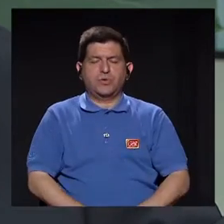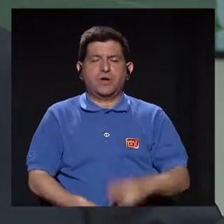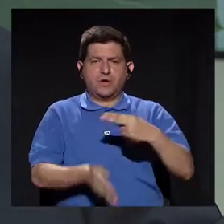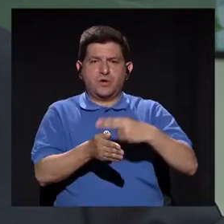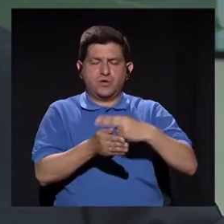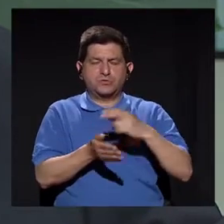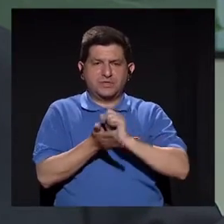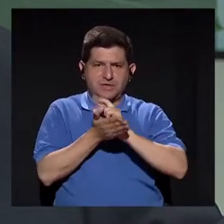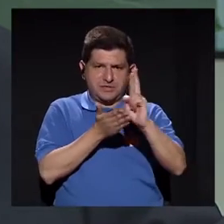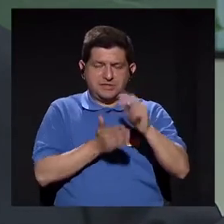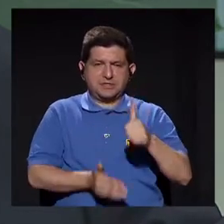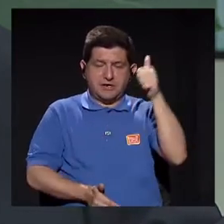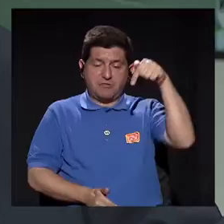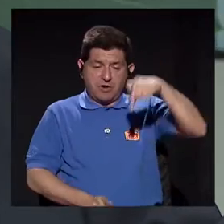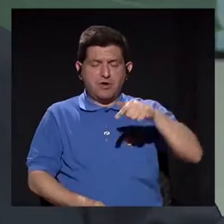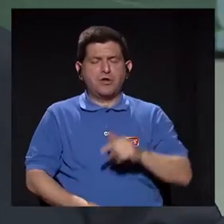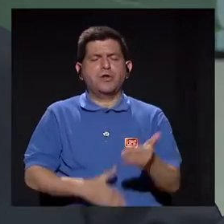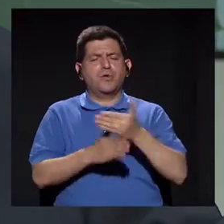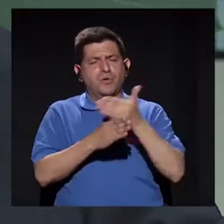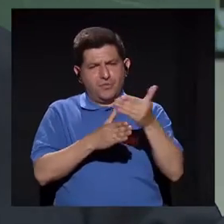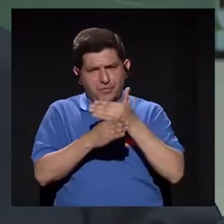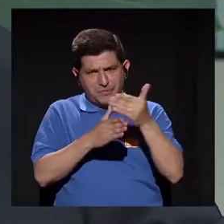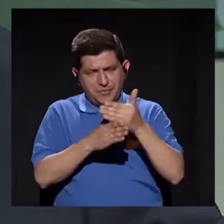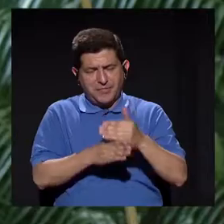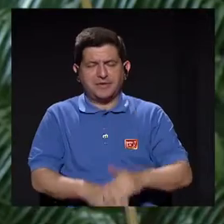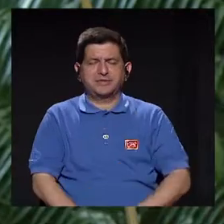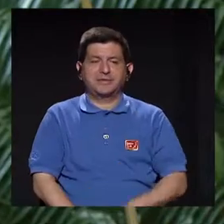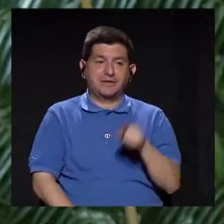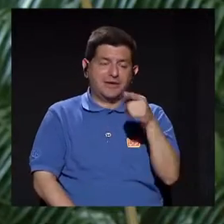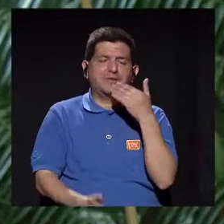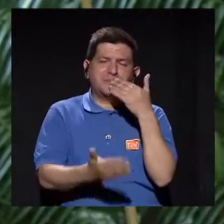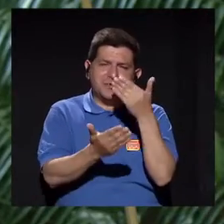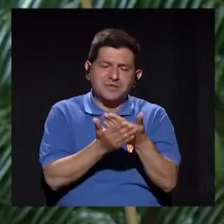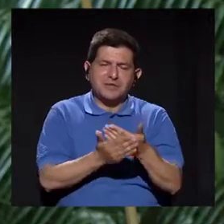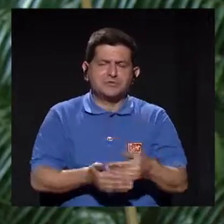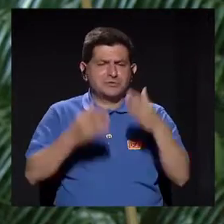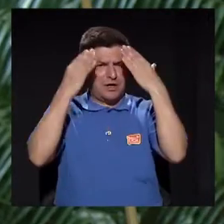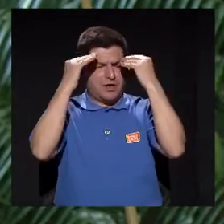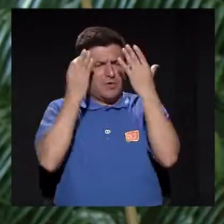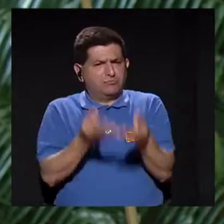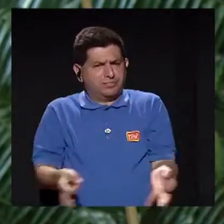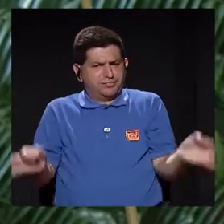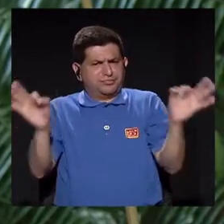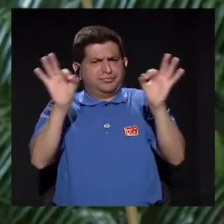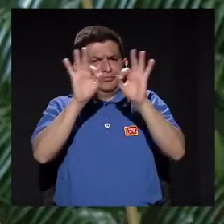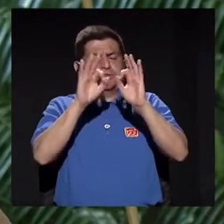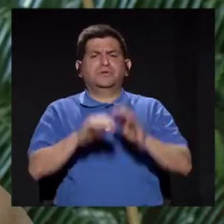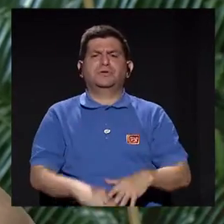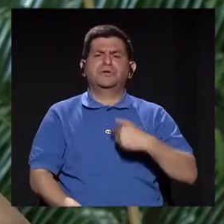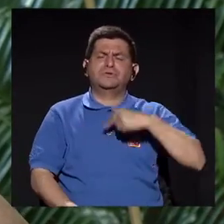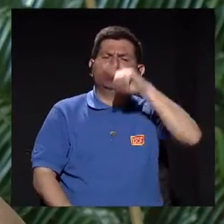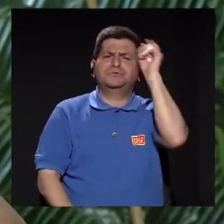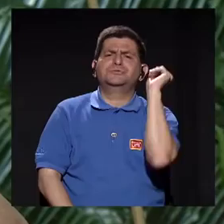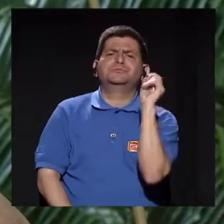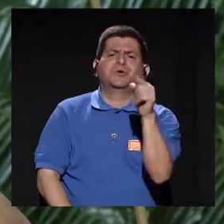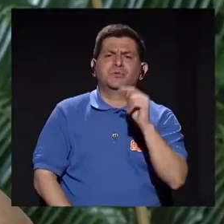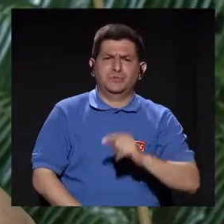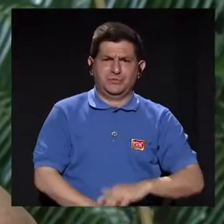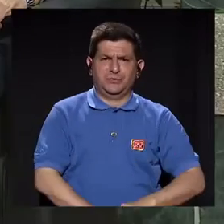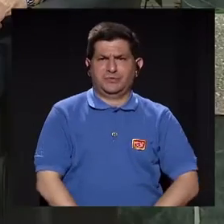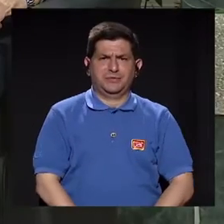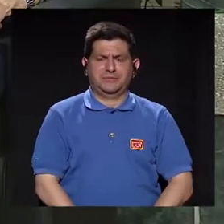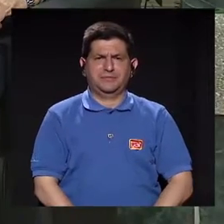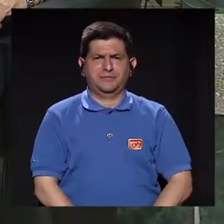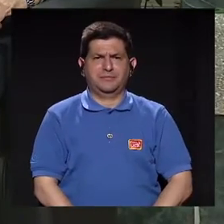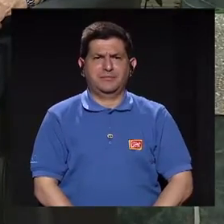Alajuela y con quien hoy amablemente estamos compartiendo pues toda esta rica información. Doctor, y yo quería preguntarle,